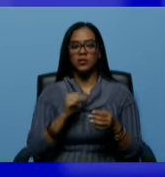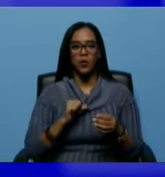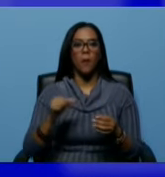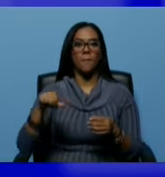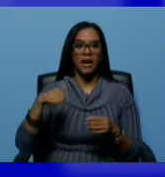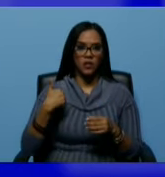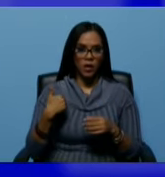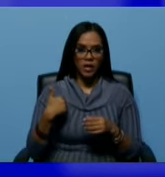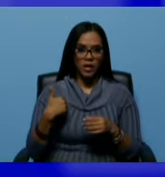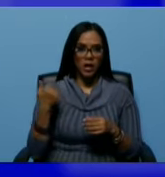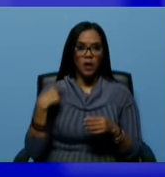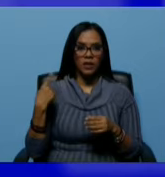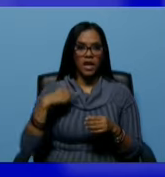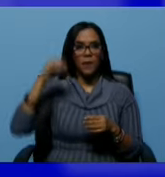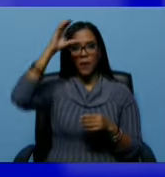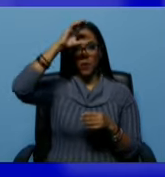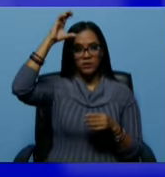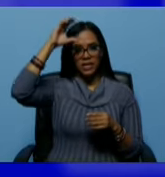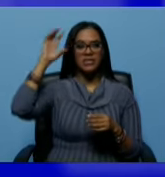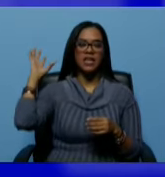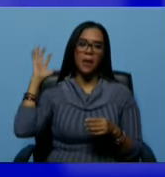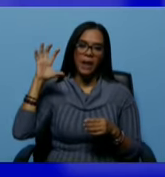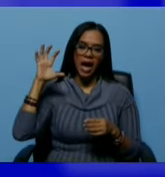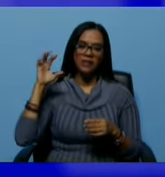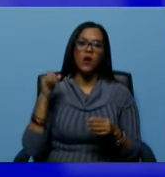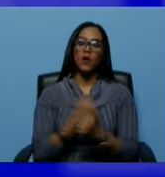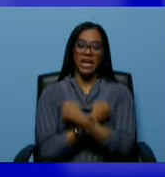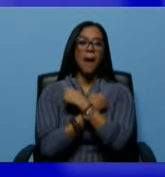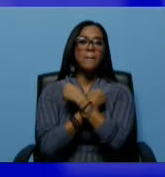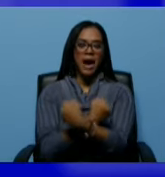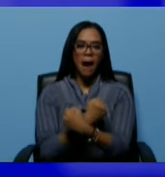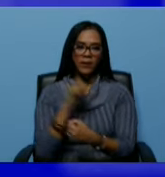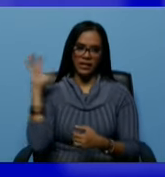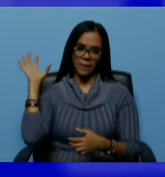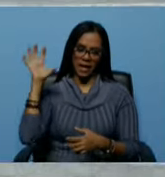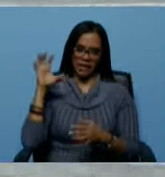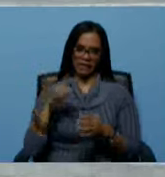los que tenemos conciencia de patria los que amamos este país